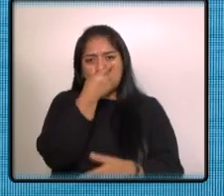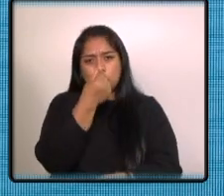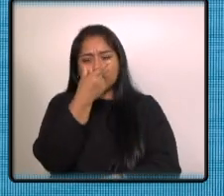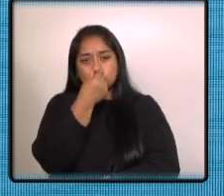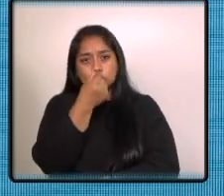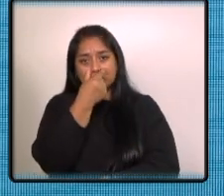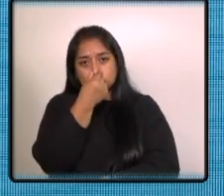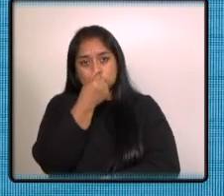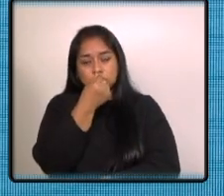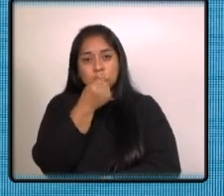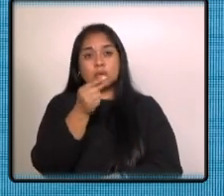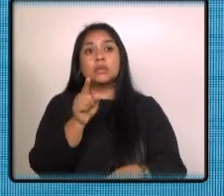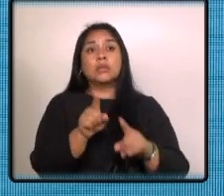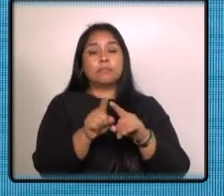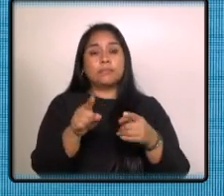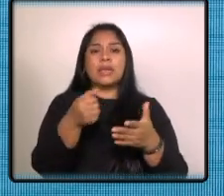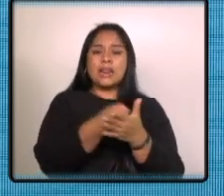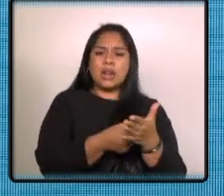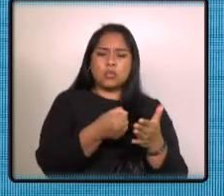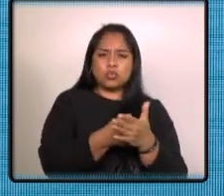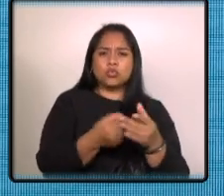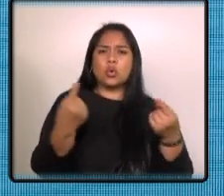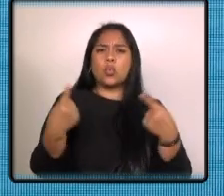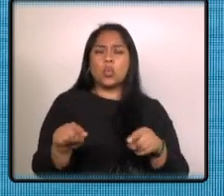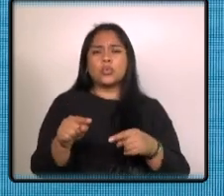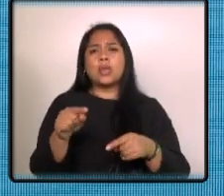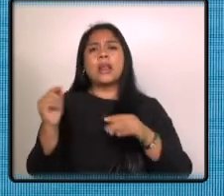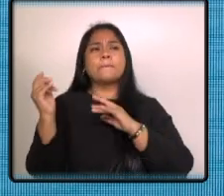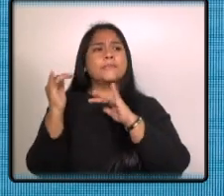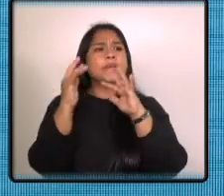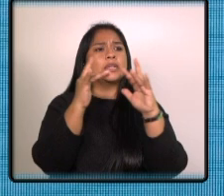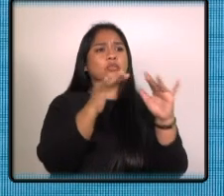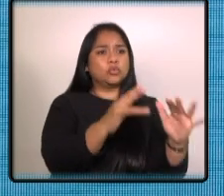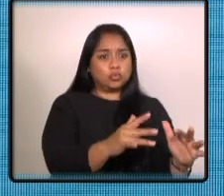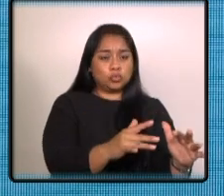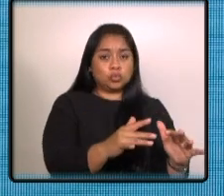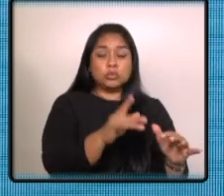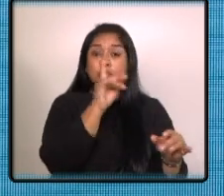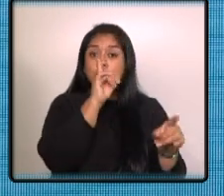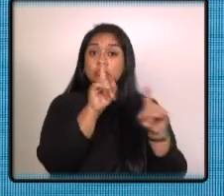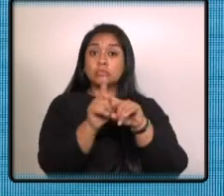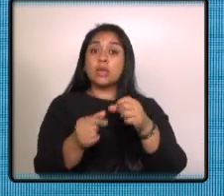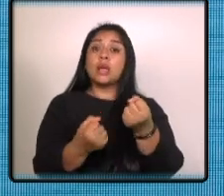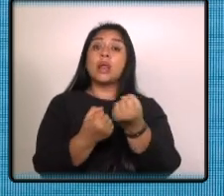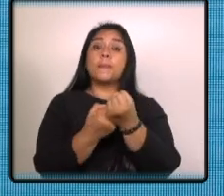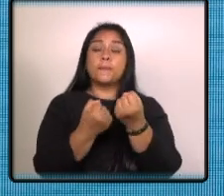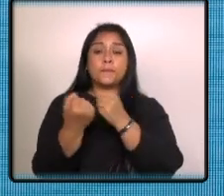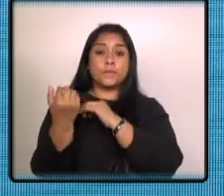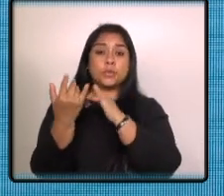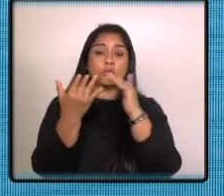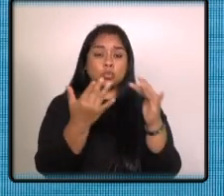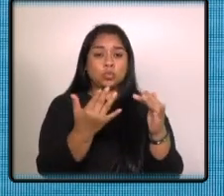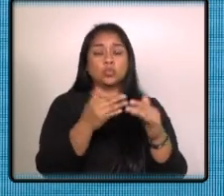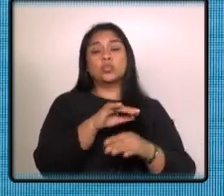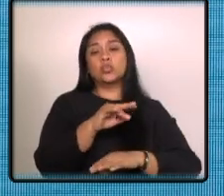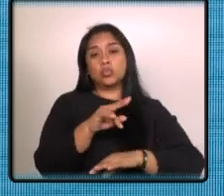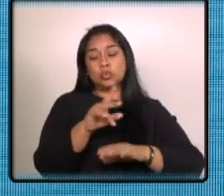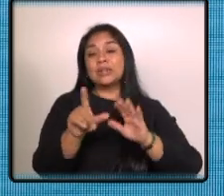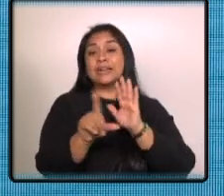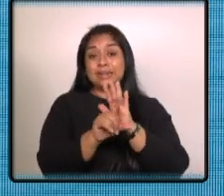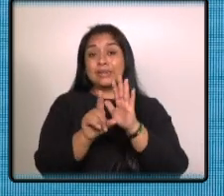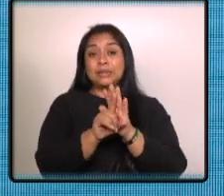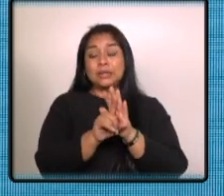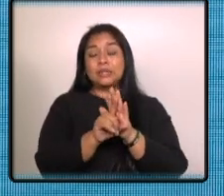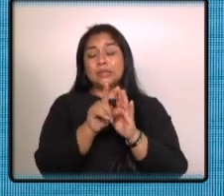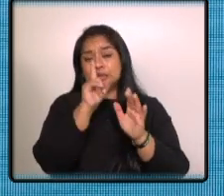la lucha contra la migración irregular y el apoyo a la migración regular son